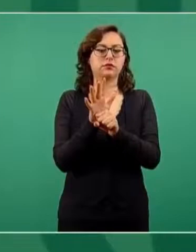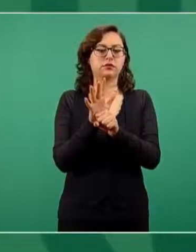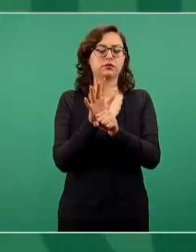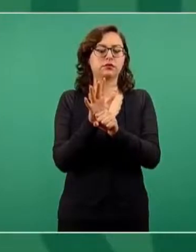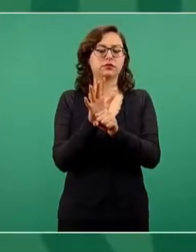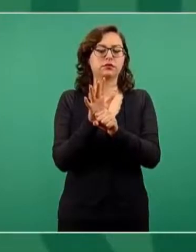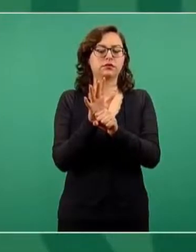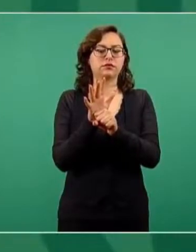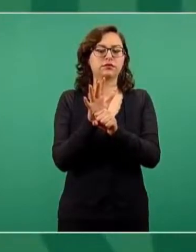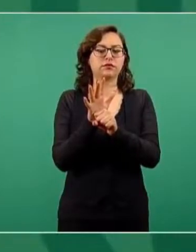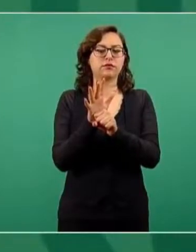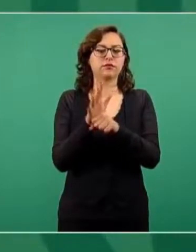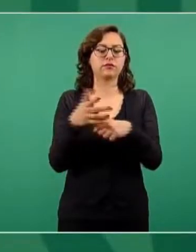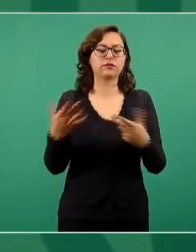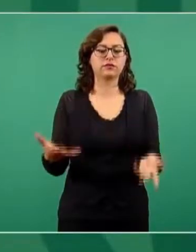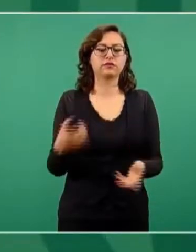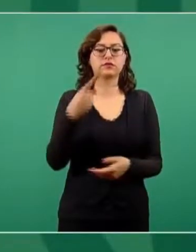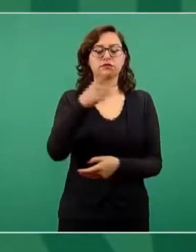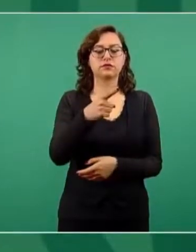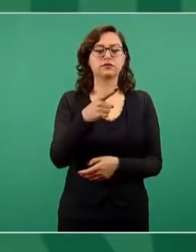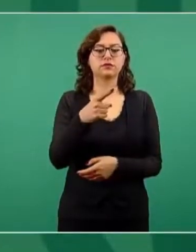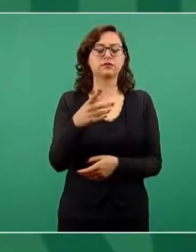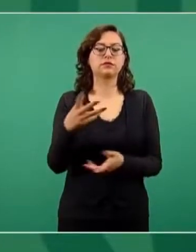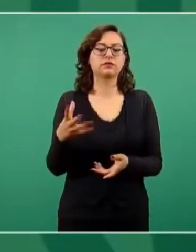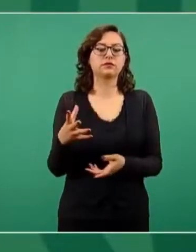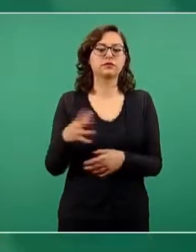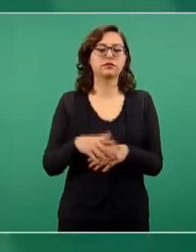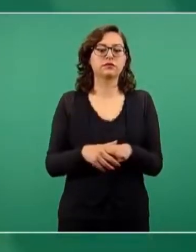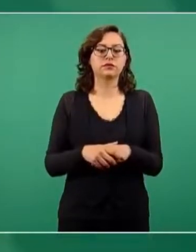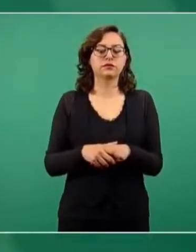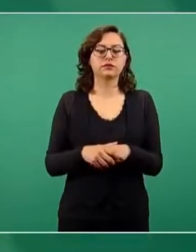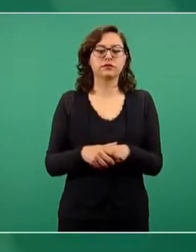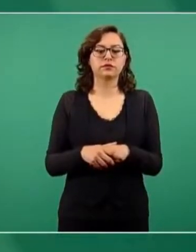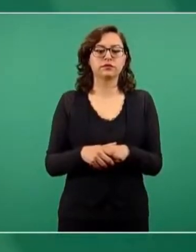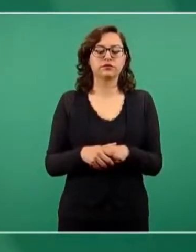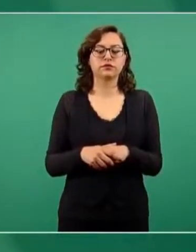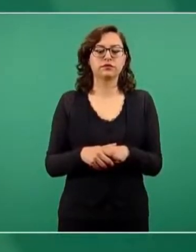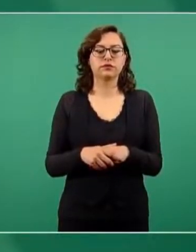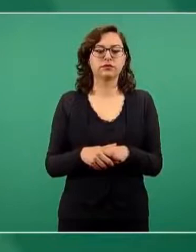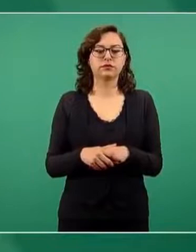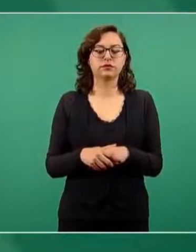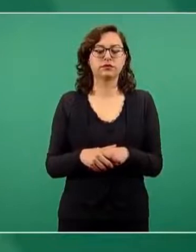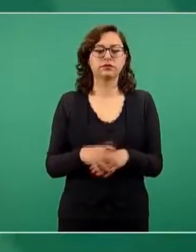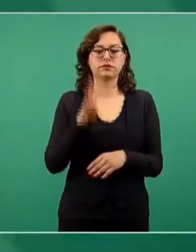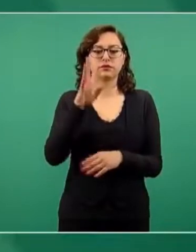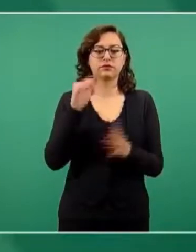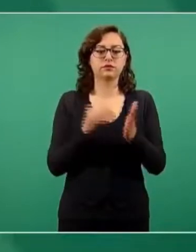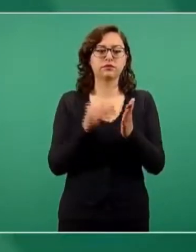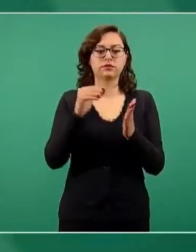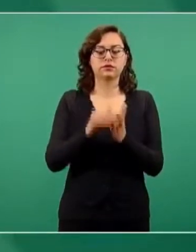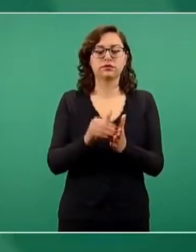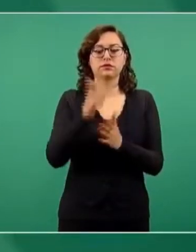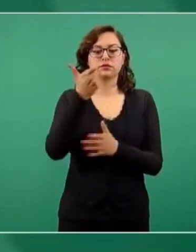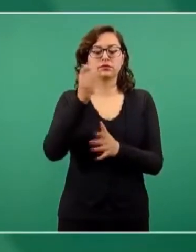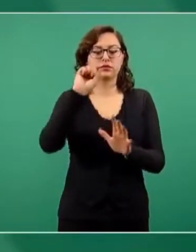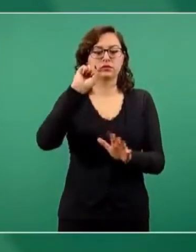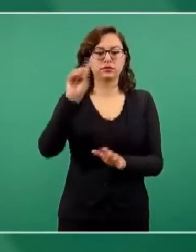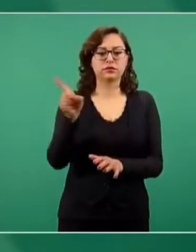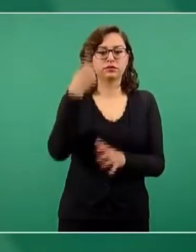solicitando al Congreso de Estados Unidos una autorización para destinar cuatro mil millones de dólares y ayudar